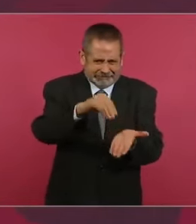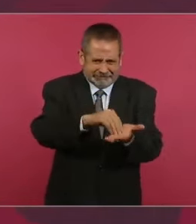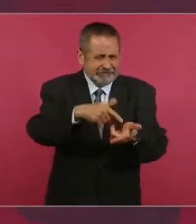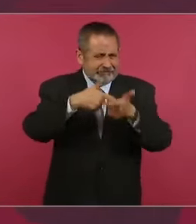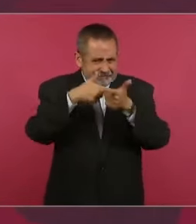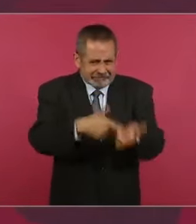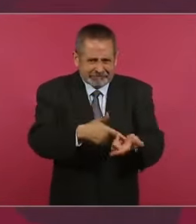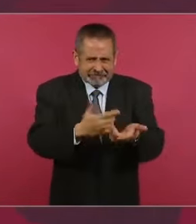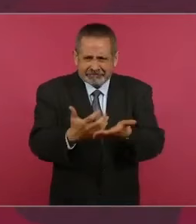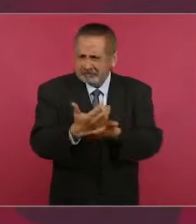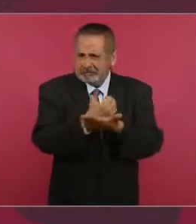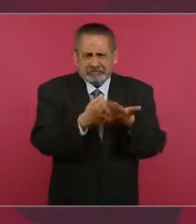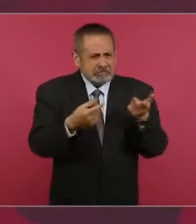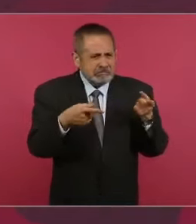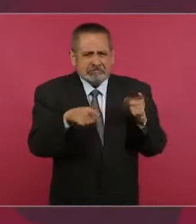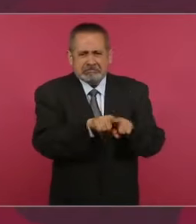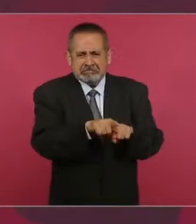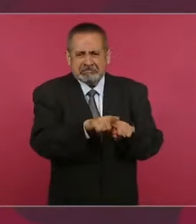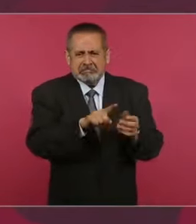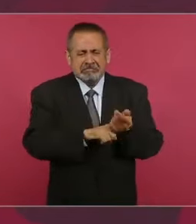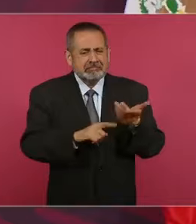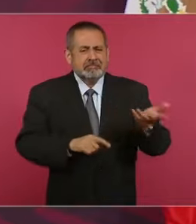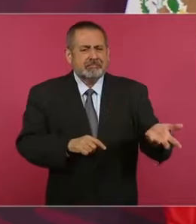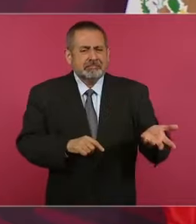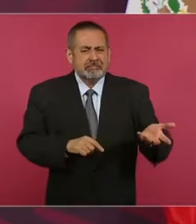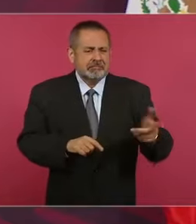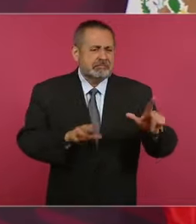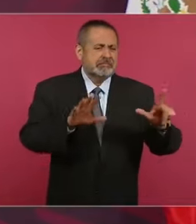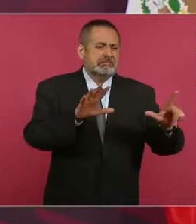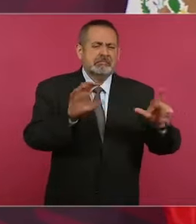ya no 700,